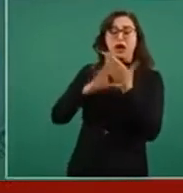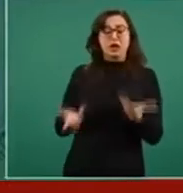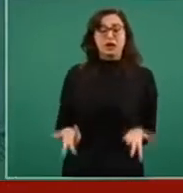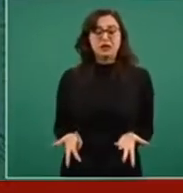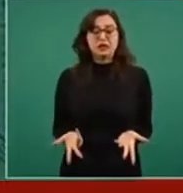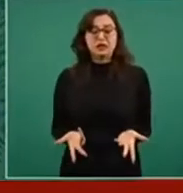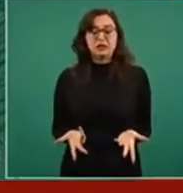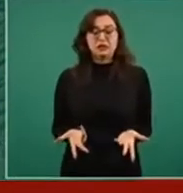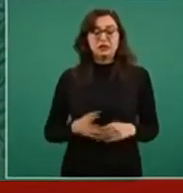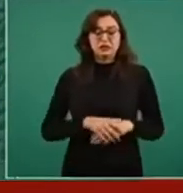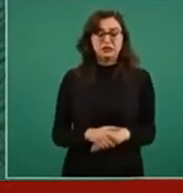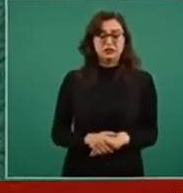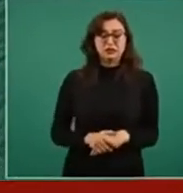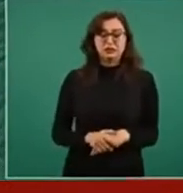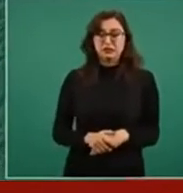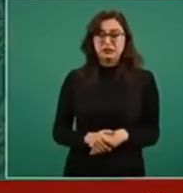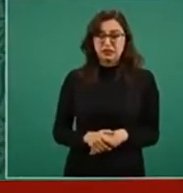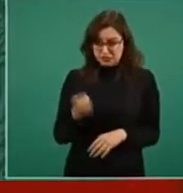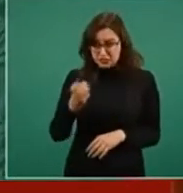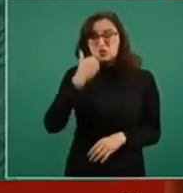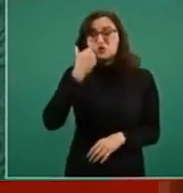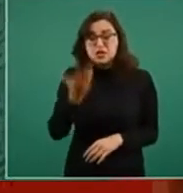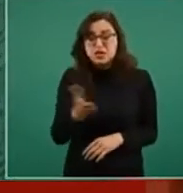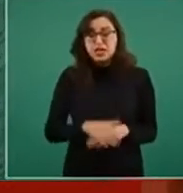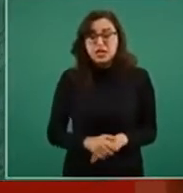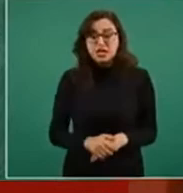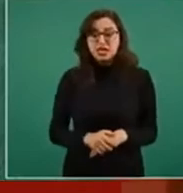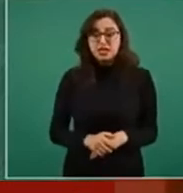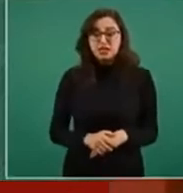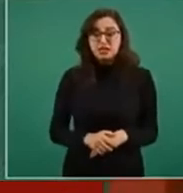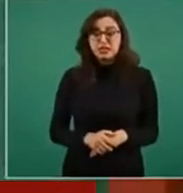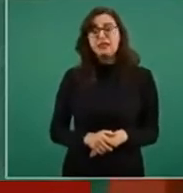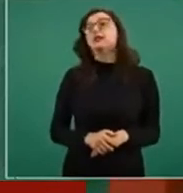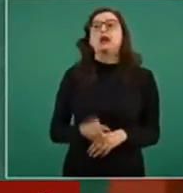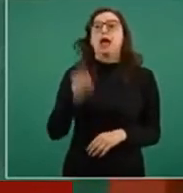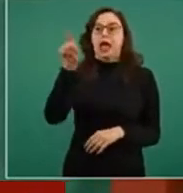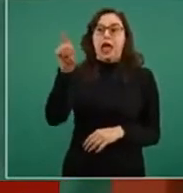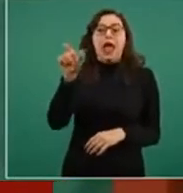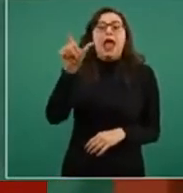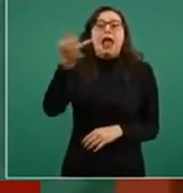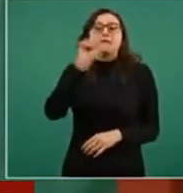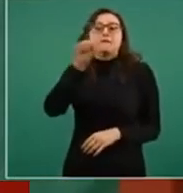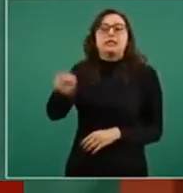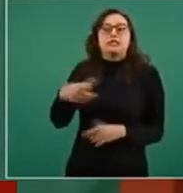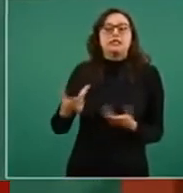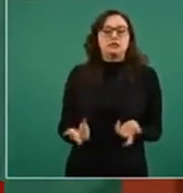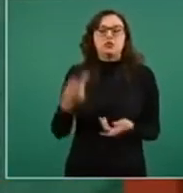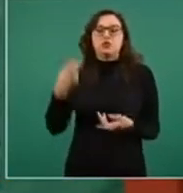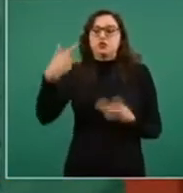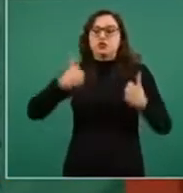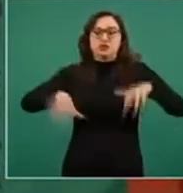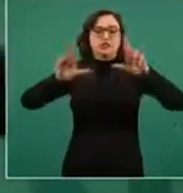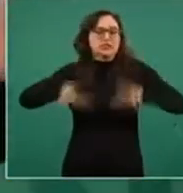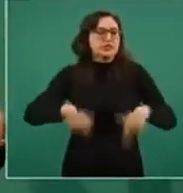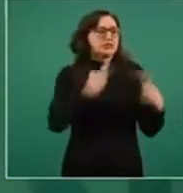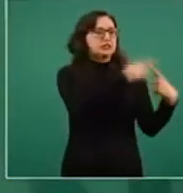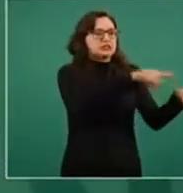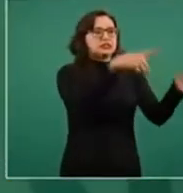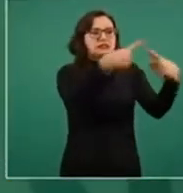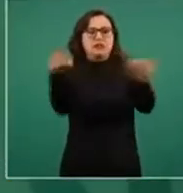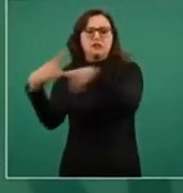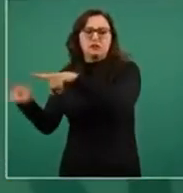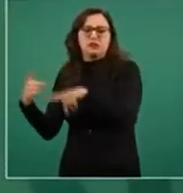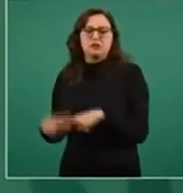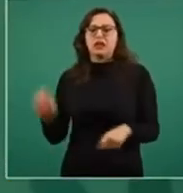Claro, de sus voceros, de los que representan